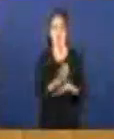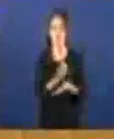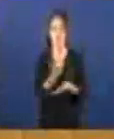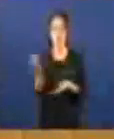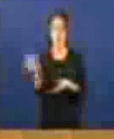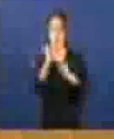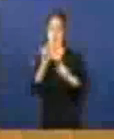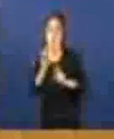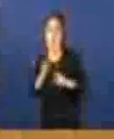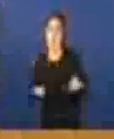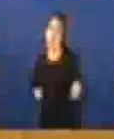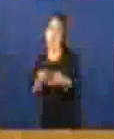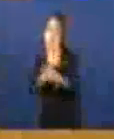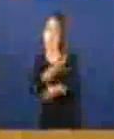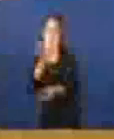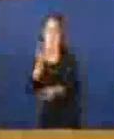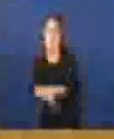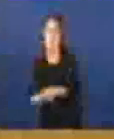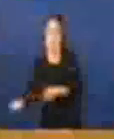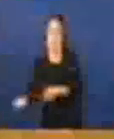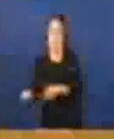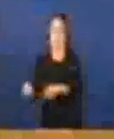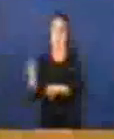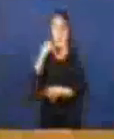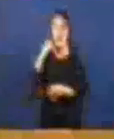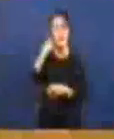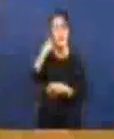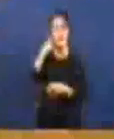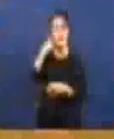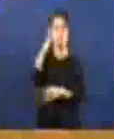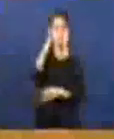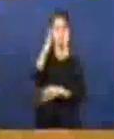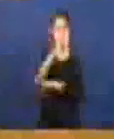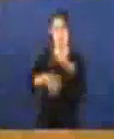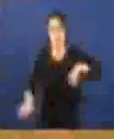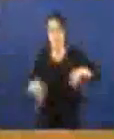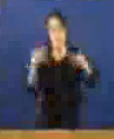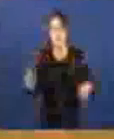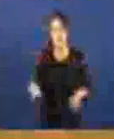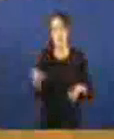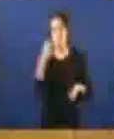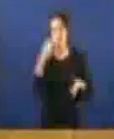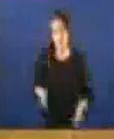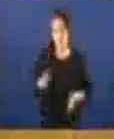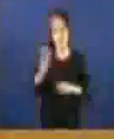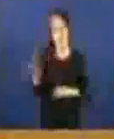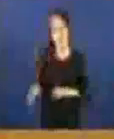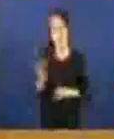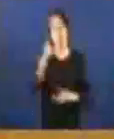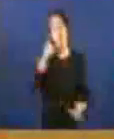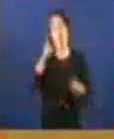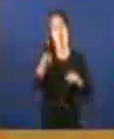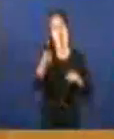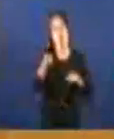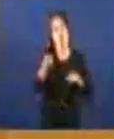deixou de declarar 100 euros nunha ocasión un fotógrafo que foi al interno e 100 euros es que cime e van ya por el porque se teñen perfectamente control porque